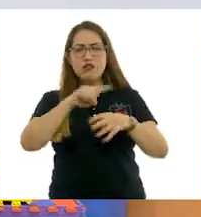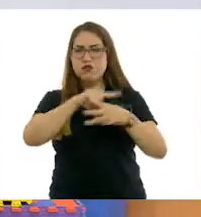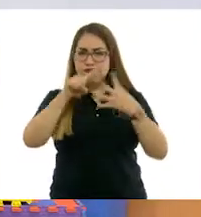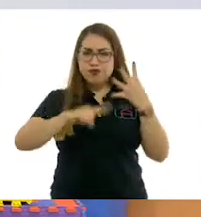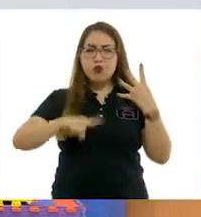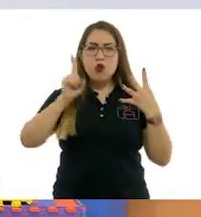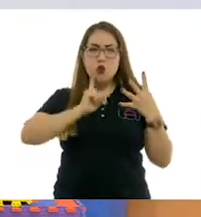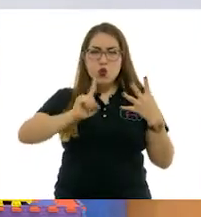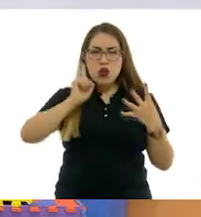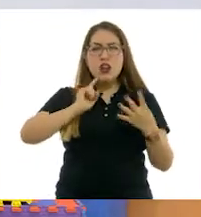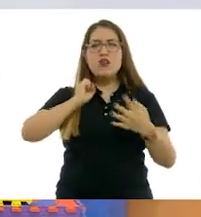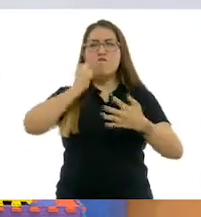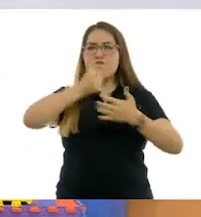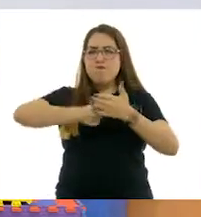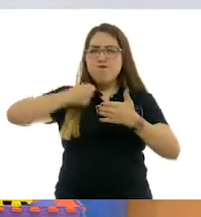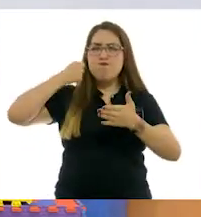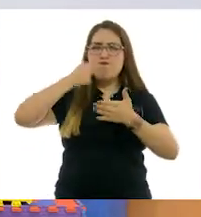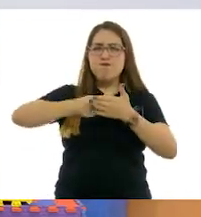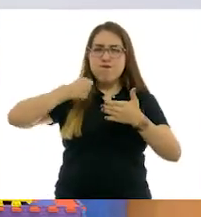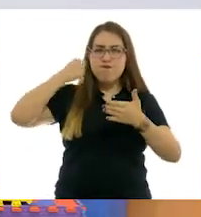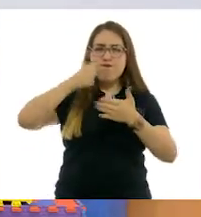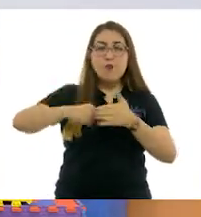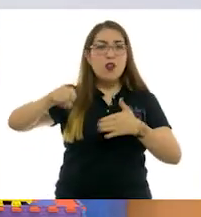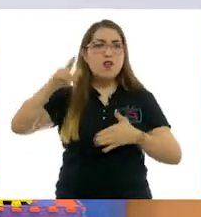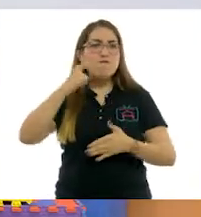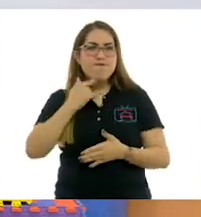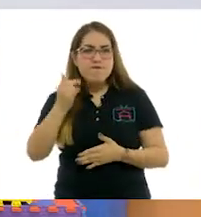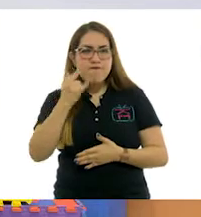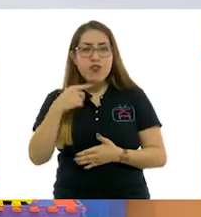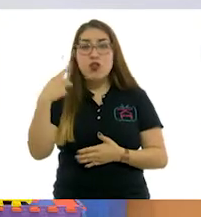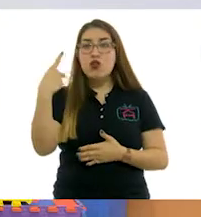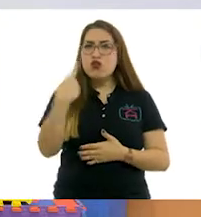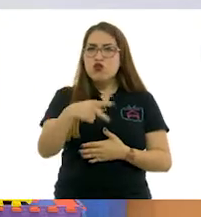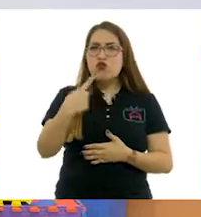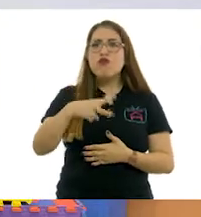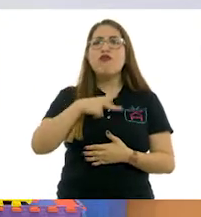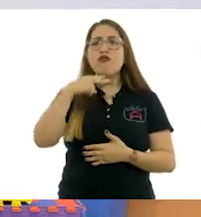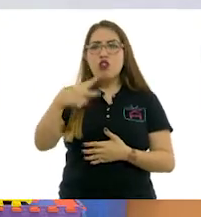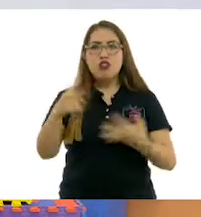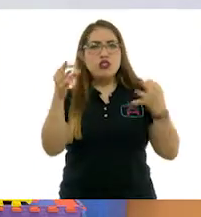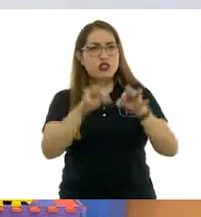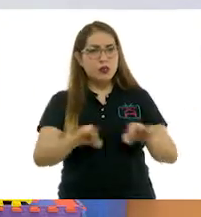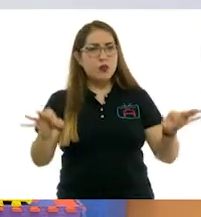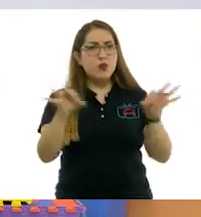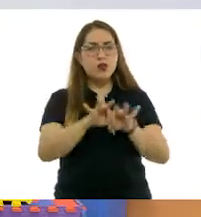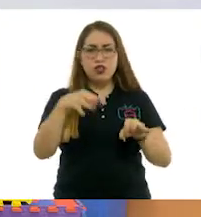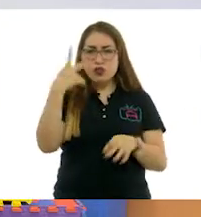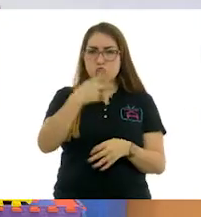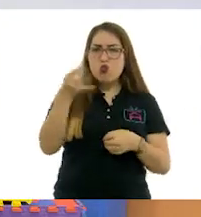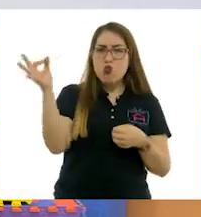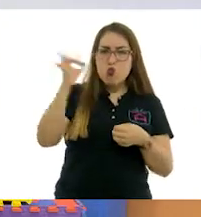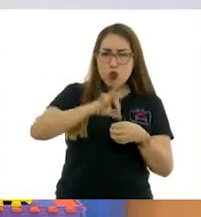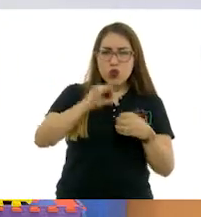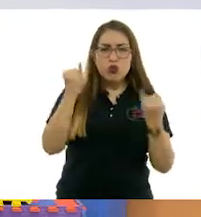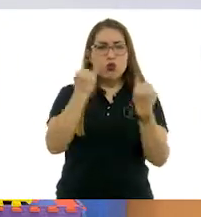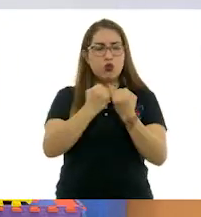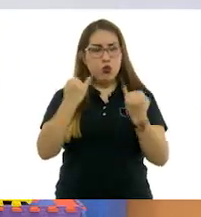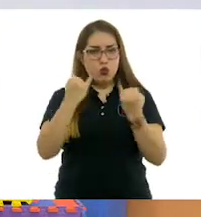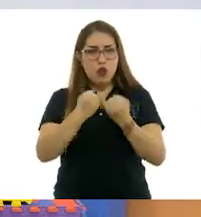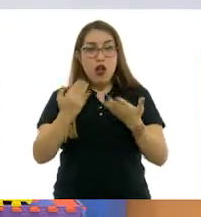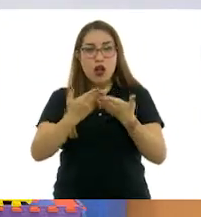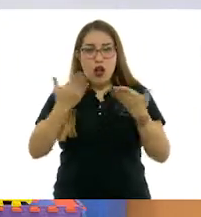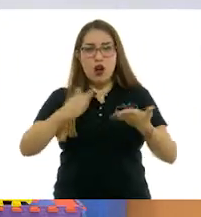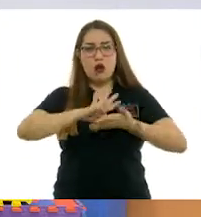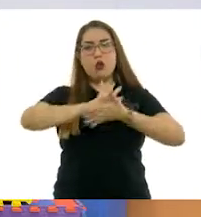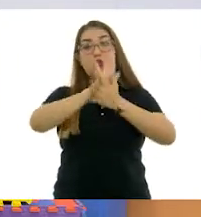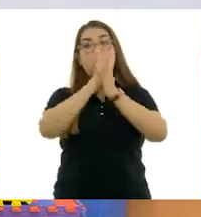ocupar un espacio que se escuche su voz, su voto y ser partícipe también de la evolución que vamos teniendo como